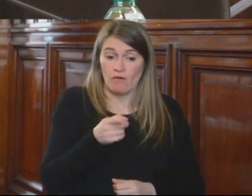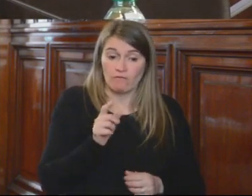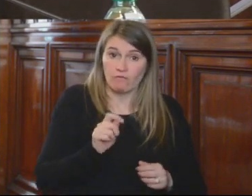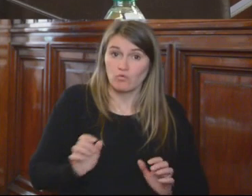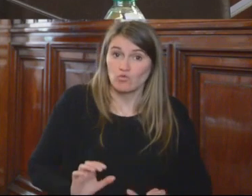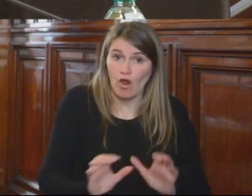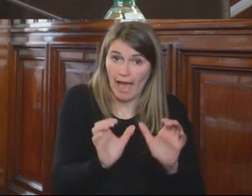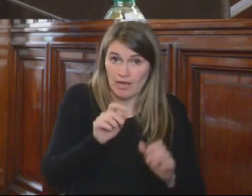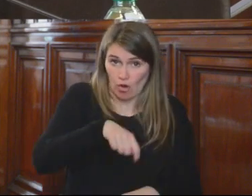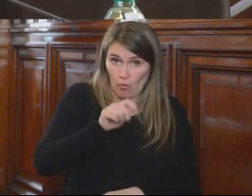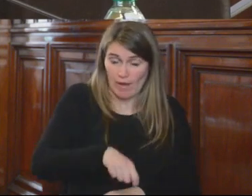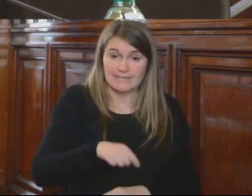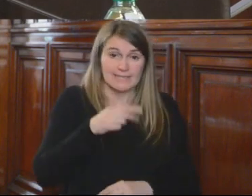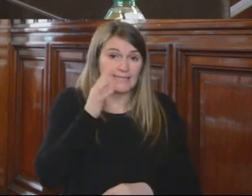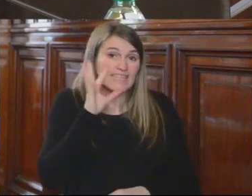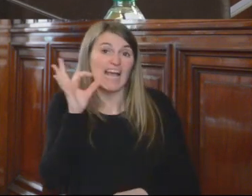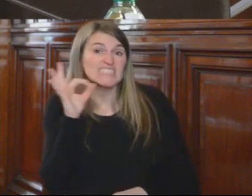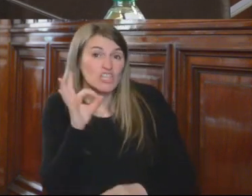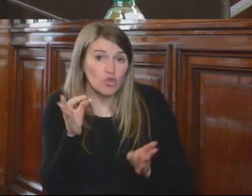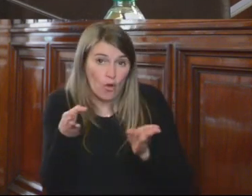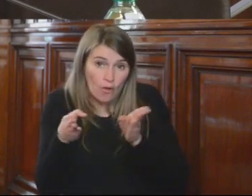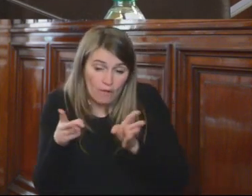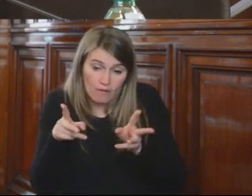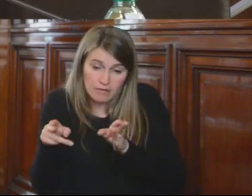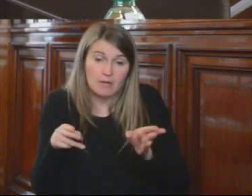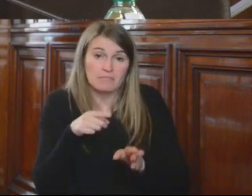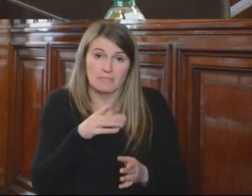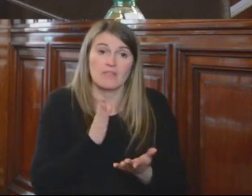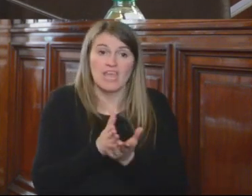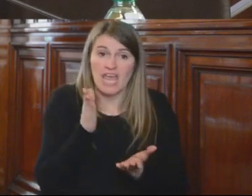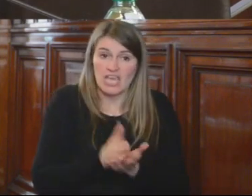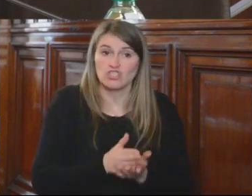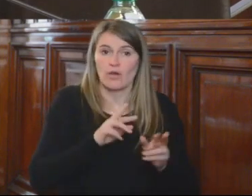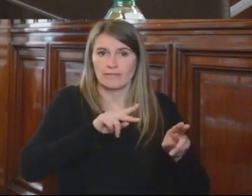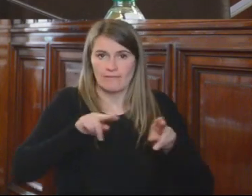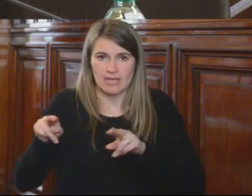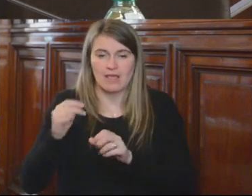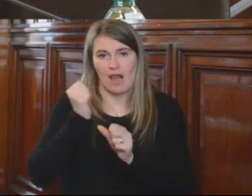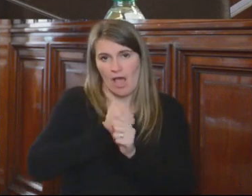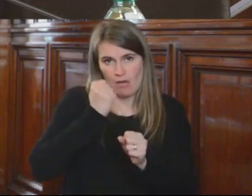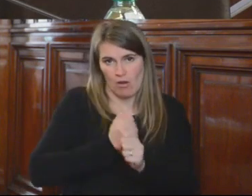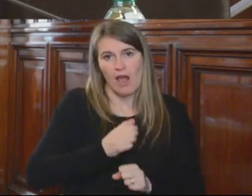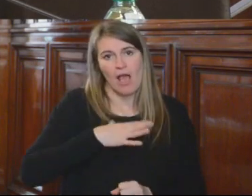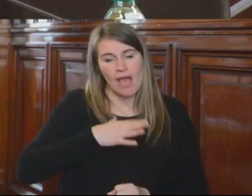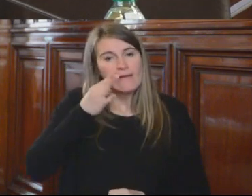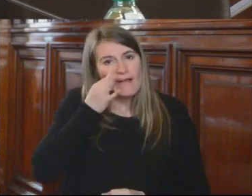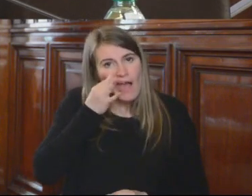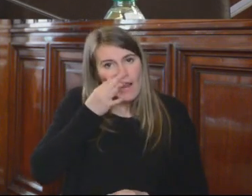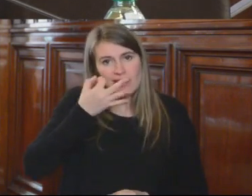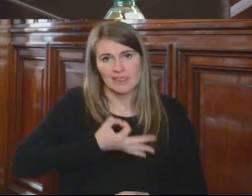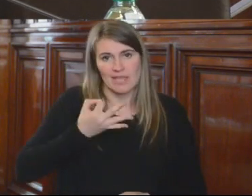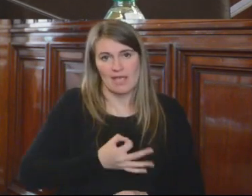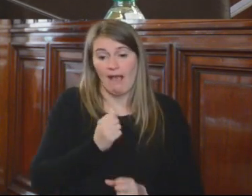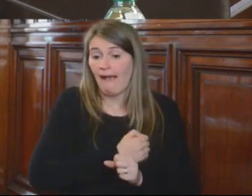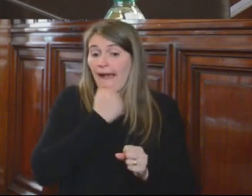etapa de transición interorgánica, el derecho a la estabilidad laboral y salario están garantizados hasta que se